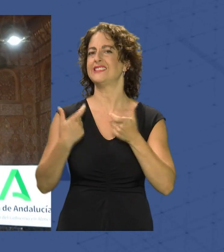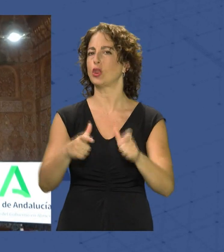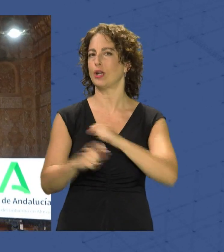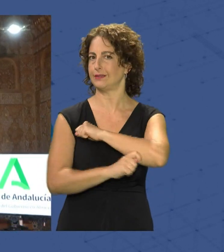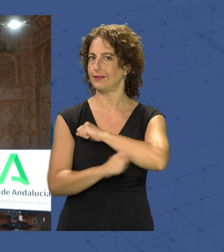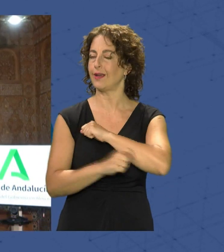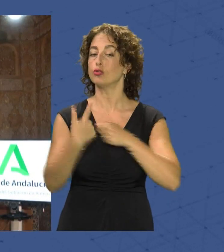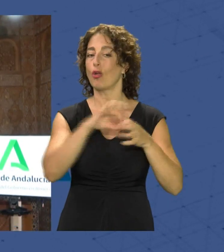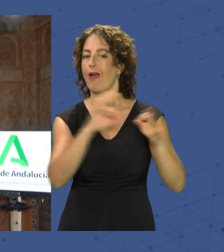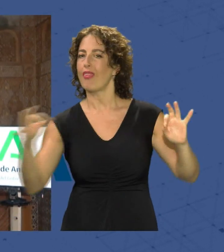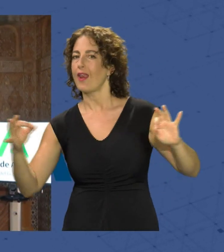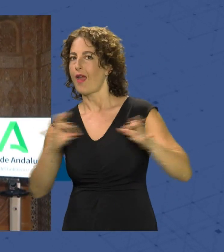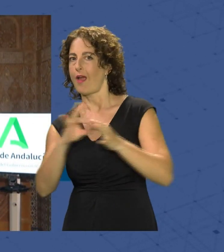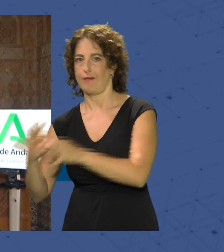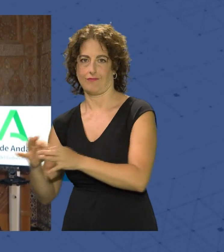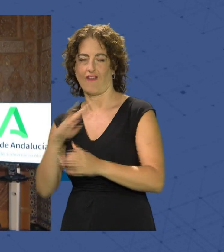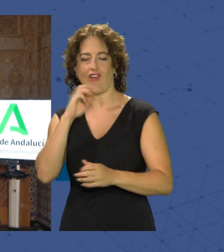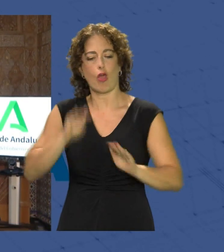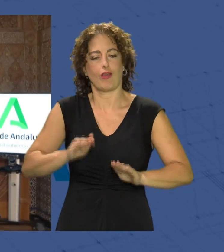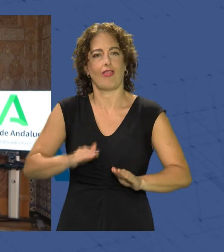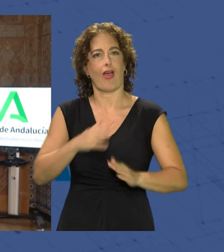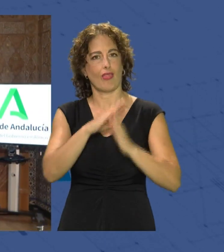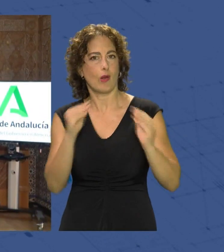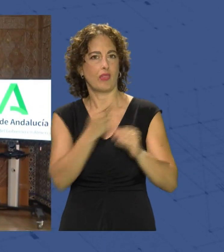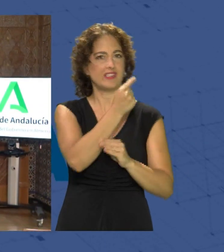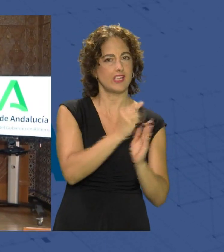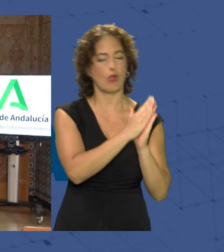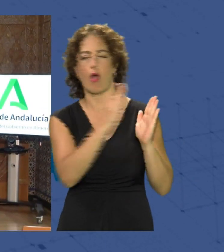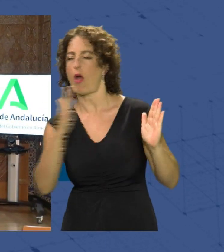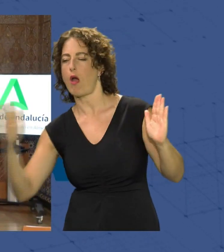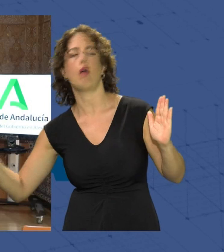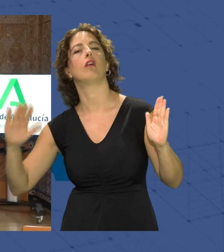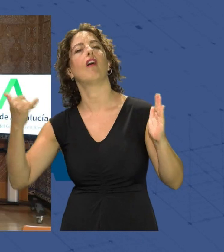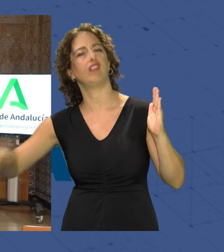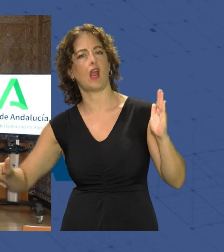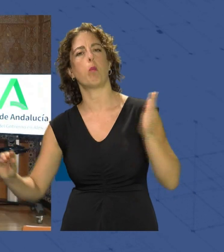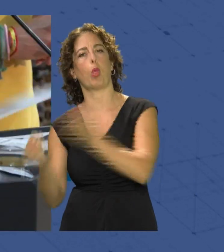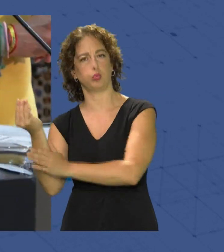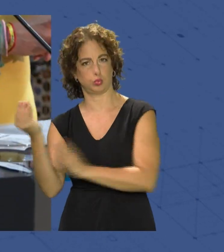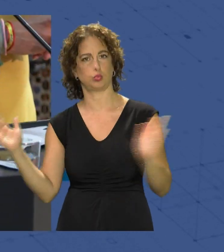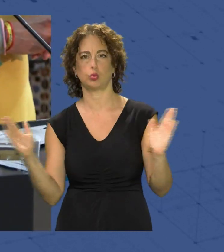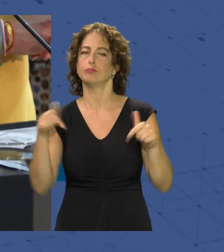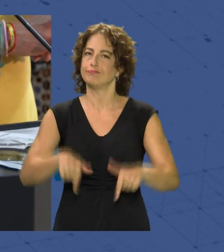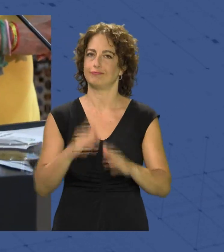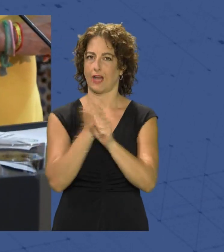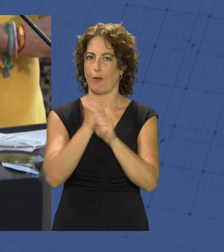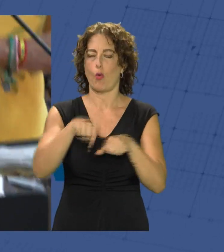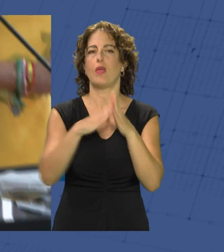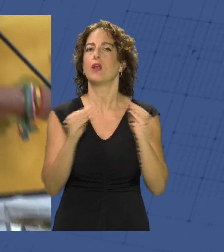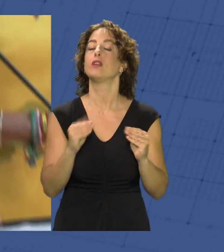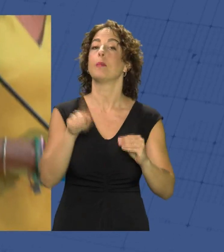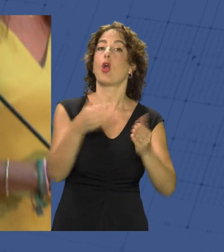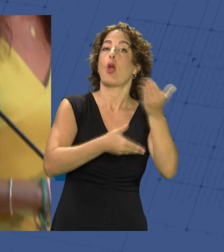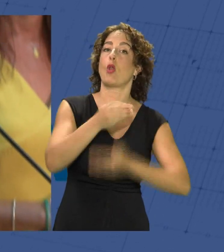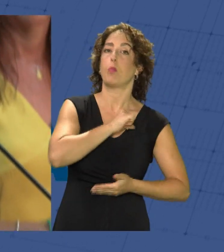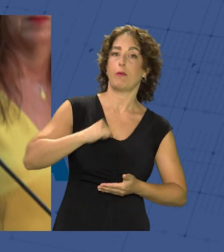la cadena de valor se quede en Andalucía, desde el diseño al producto final. Asimismo, se ha subrayado la importancia de la colaboración público-privada y el